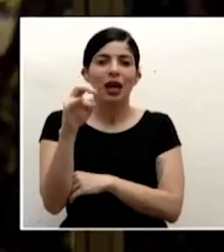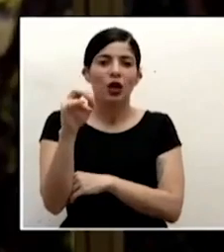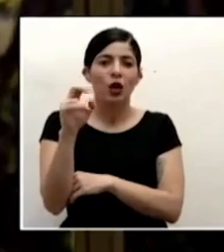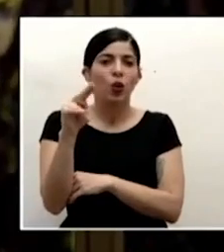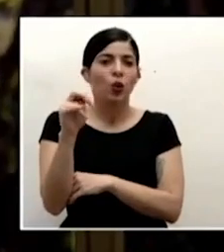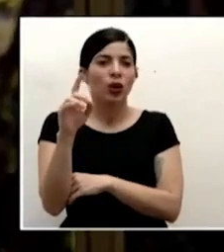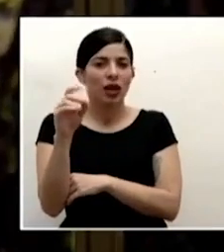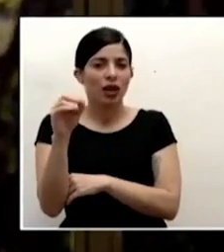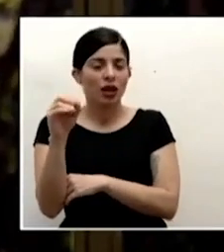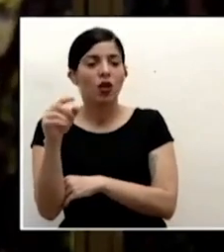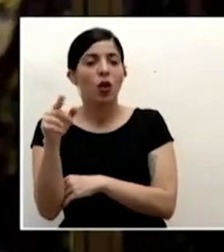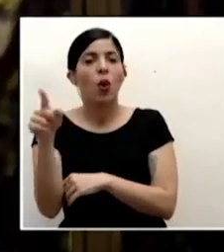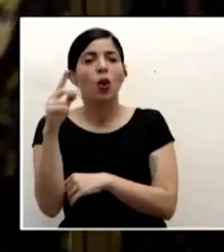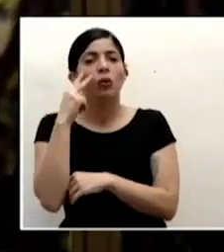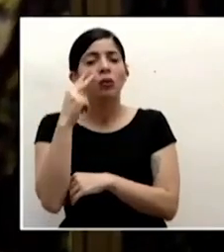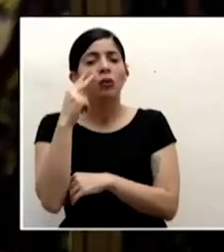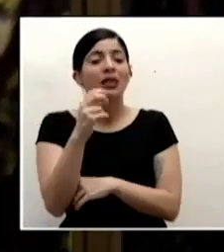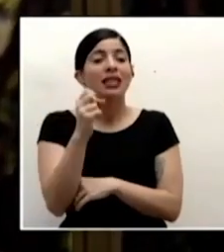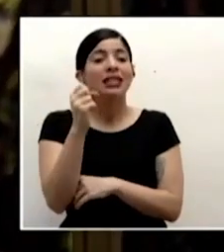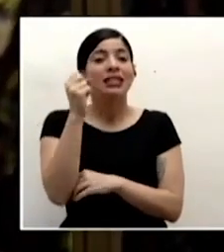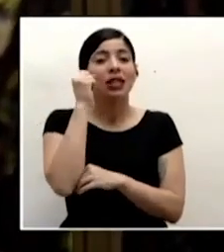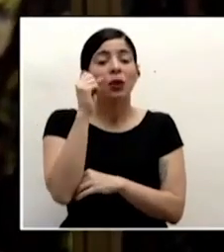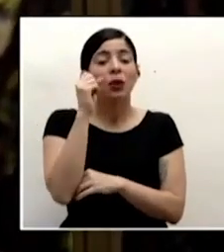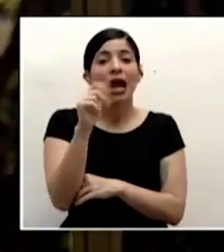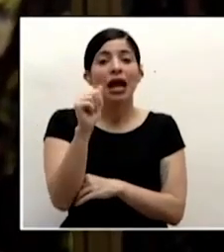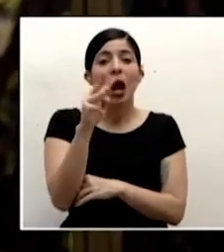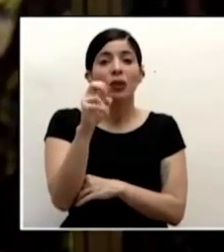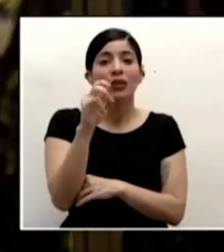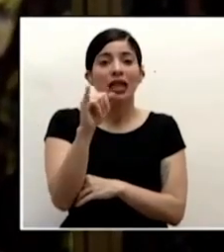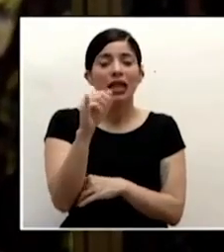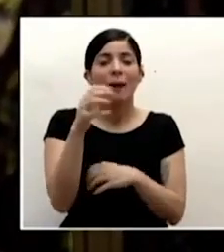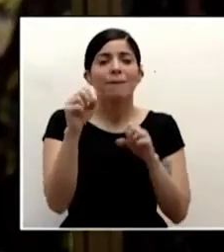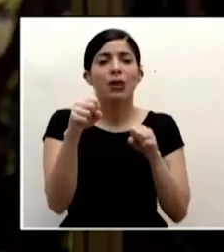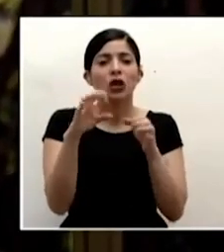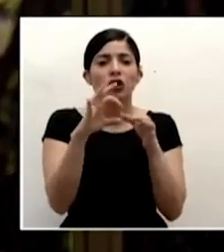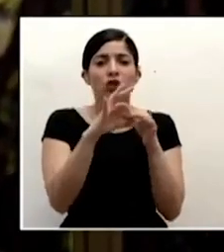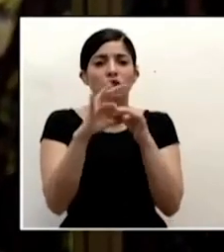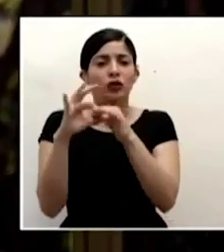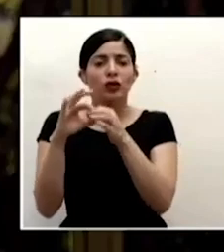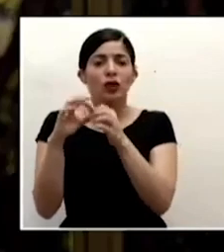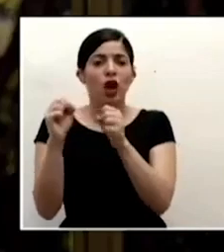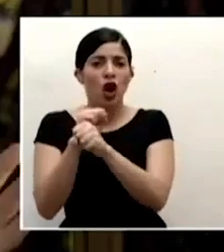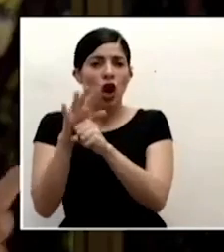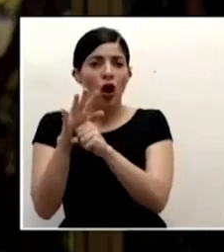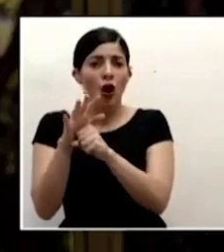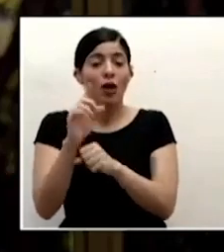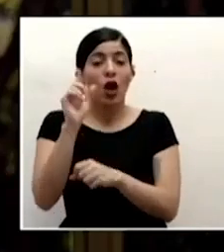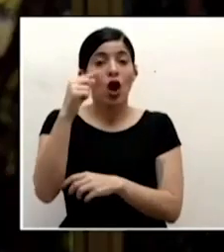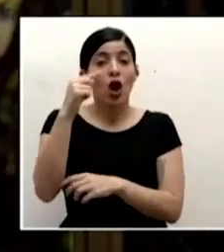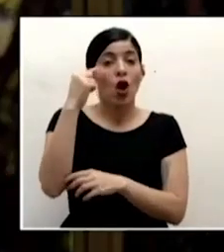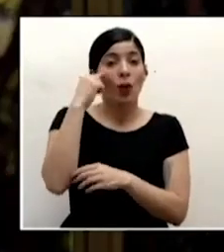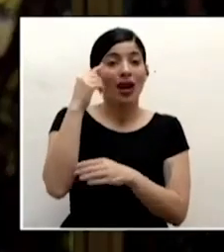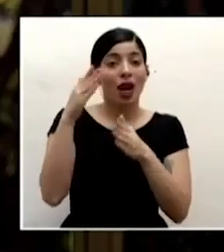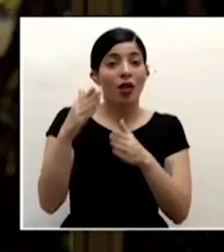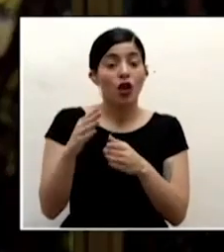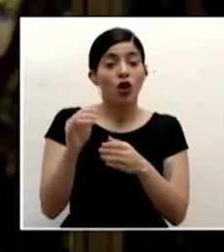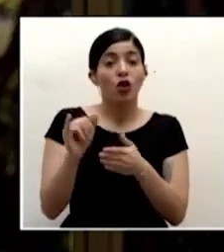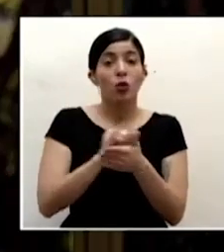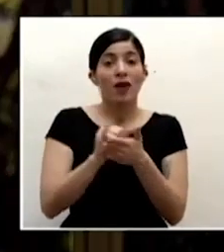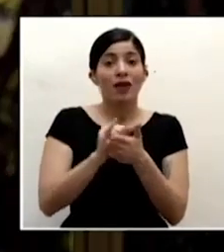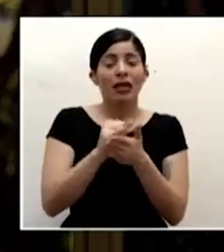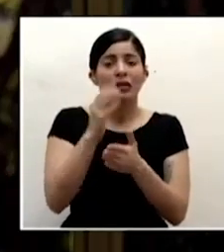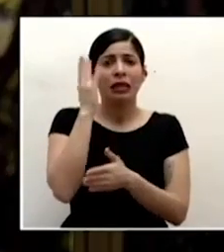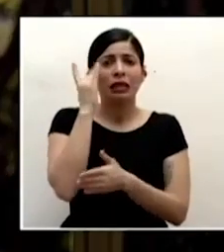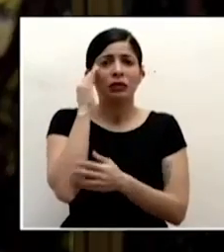síndrome de kawasaki y el kobe 19 el gobernador de nueva york expresó su preocupación por el fallecimiento de dos niños y un